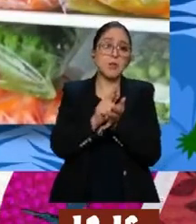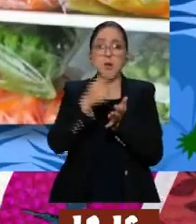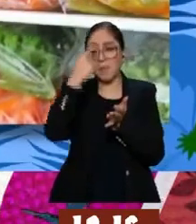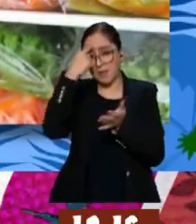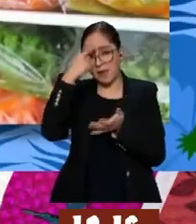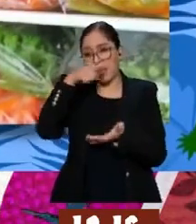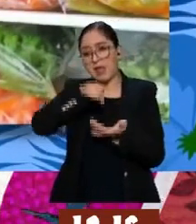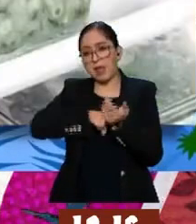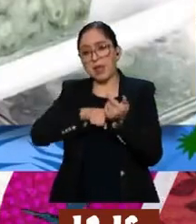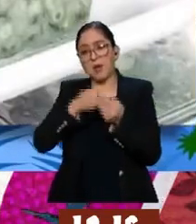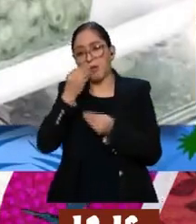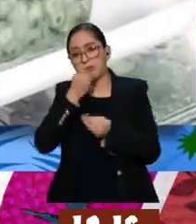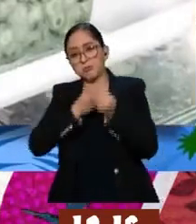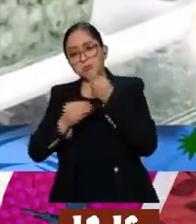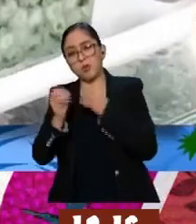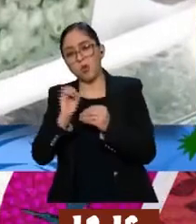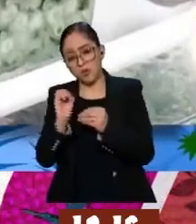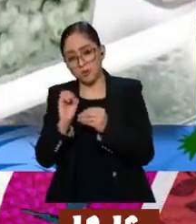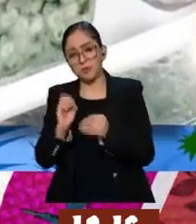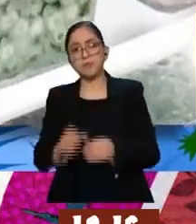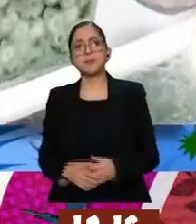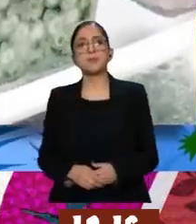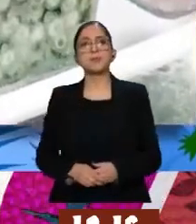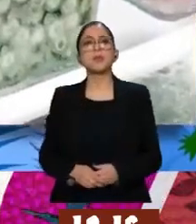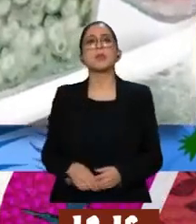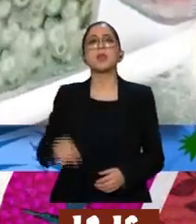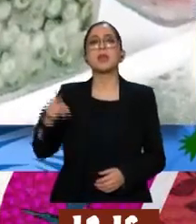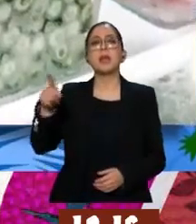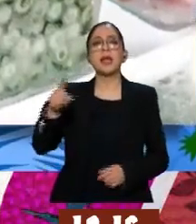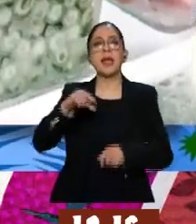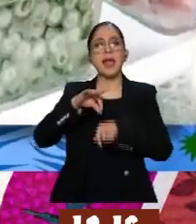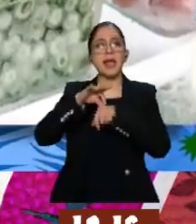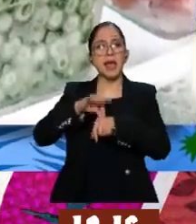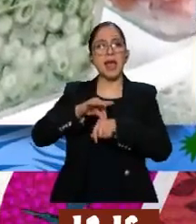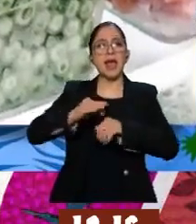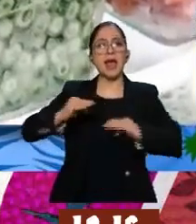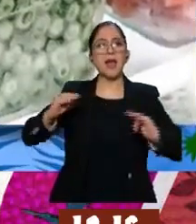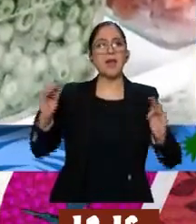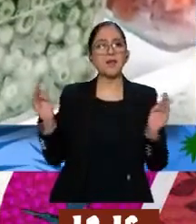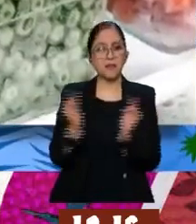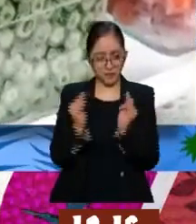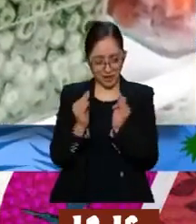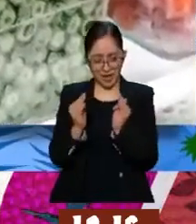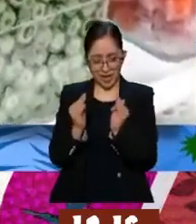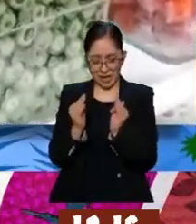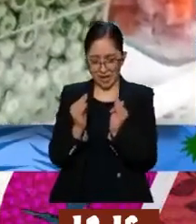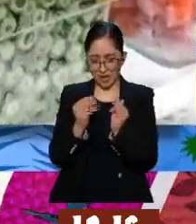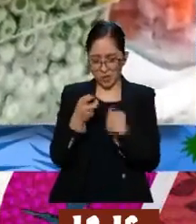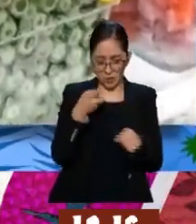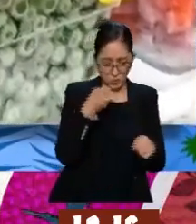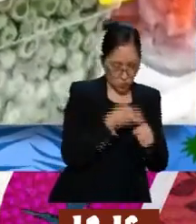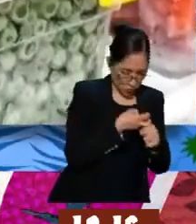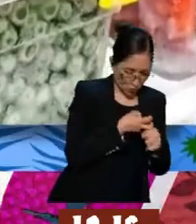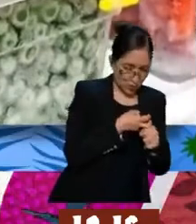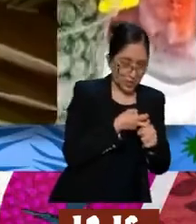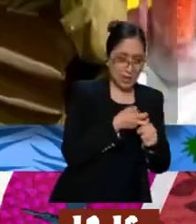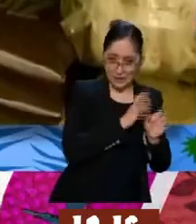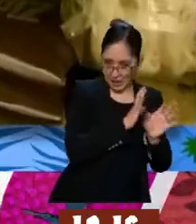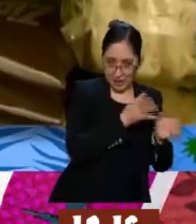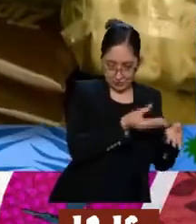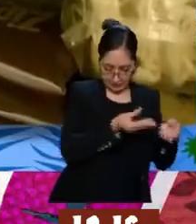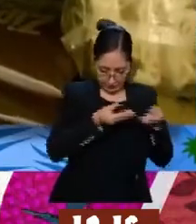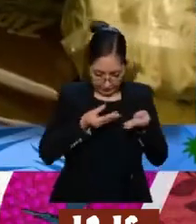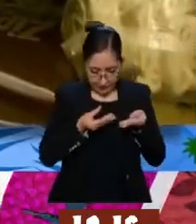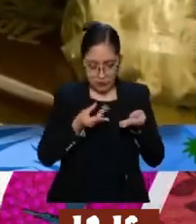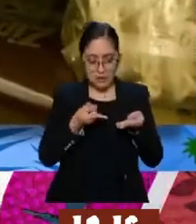microorganismos que crezcan al vacío. Ahora, ¿cómo descongelar una carne, Rafita? La metemos, la ponemos al baño. Bueno, María, A mí siempre me